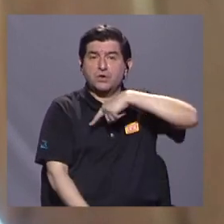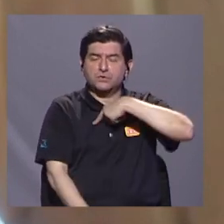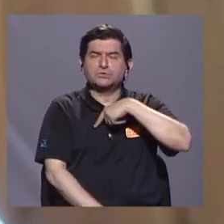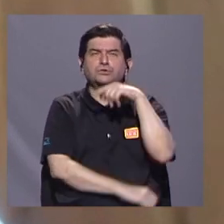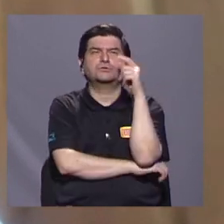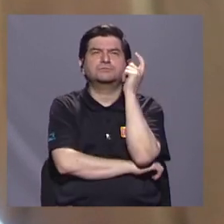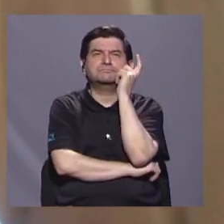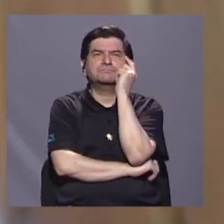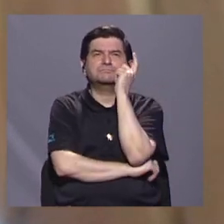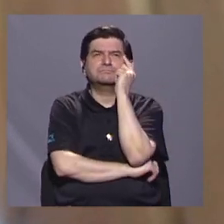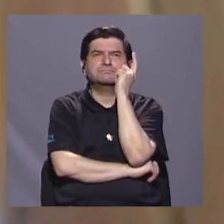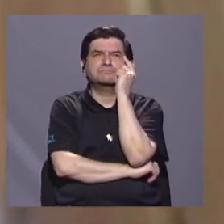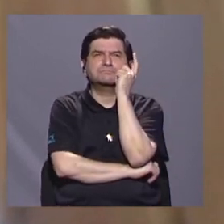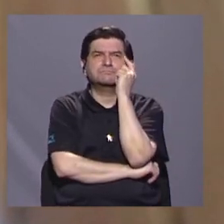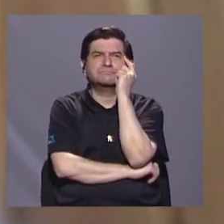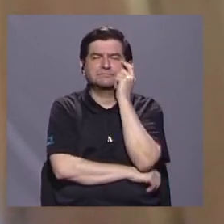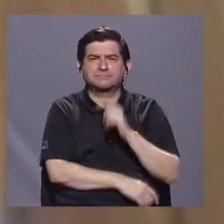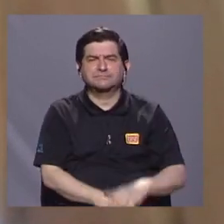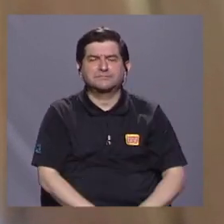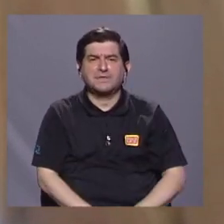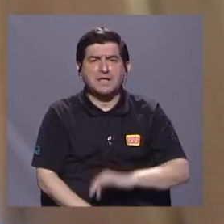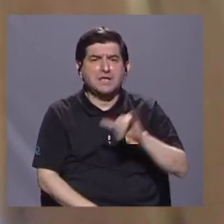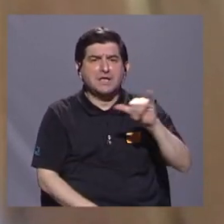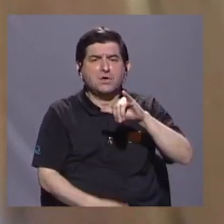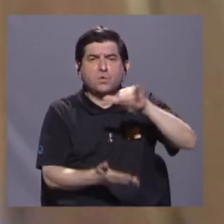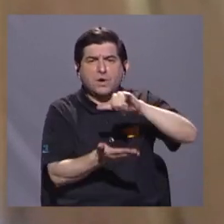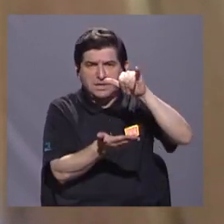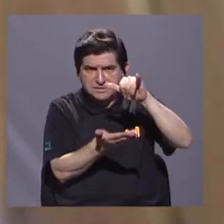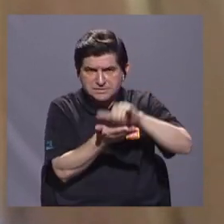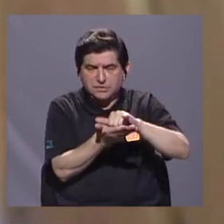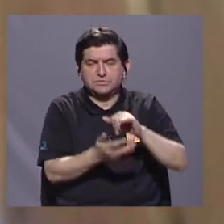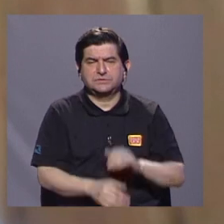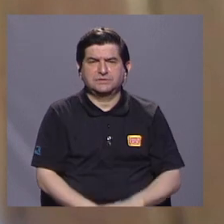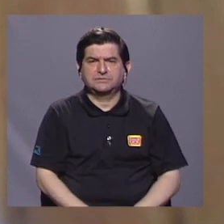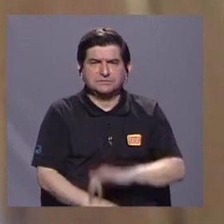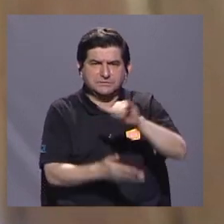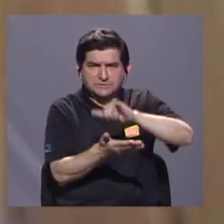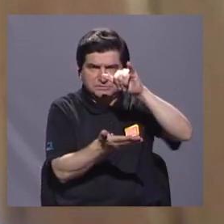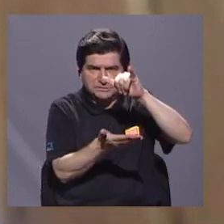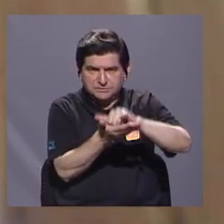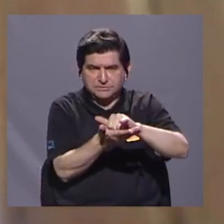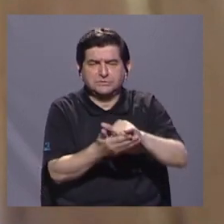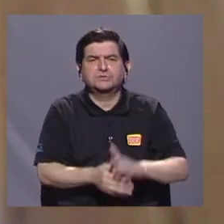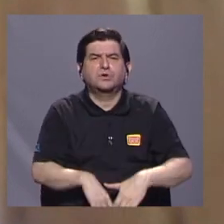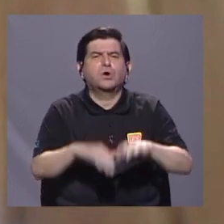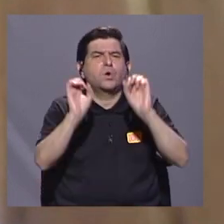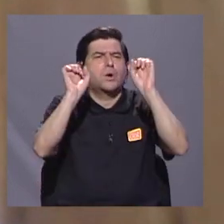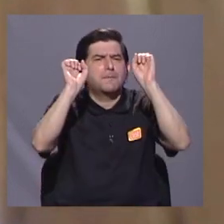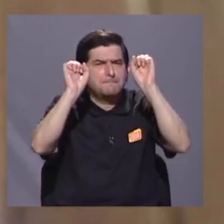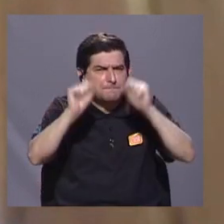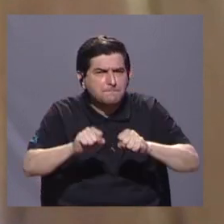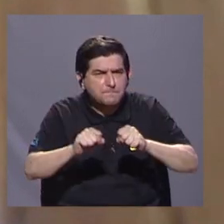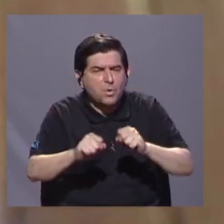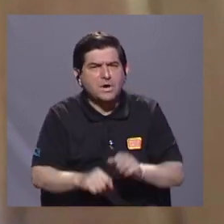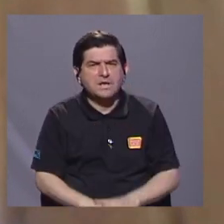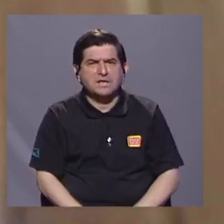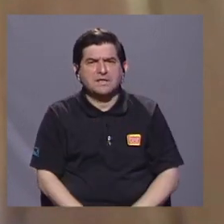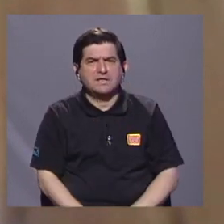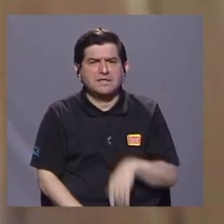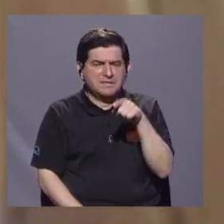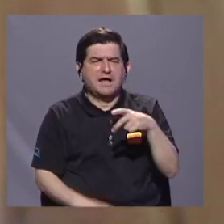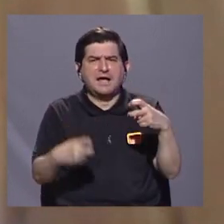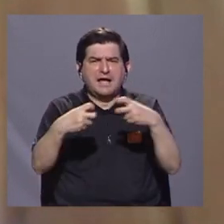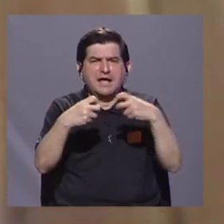inclinamos por la que San José optó. San José optó el hecho de poder hacer una